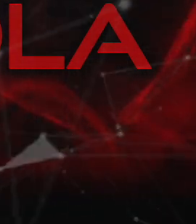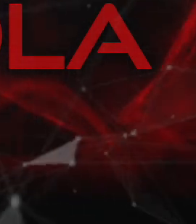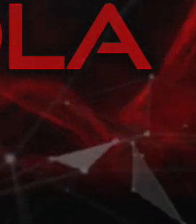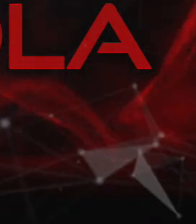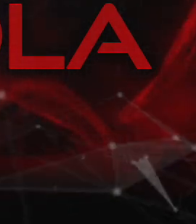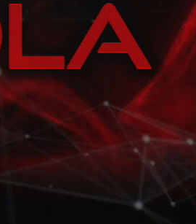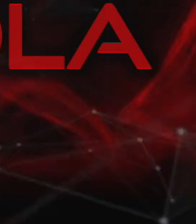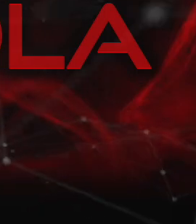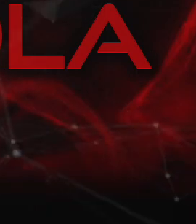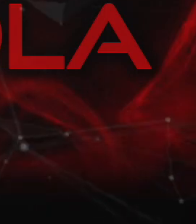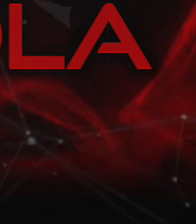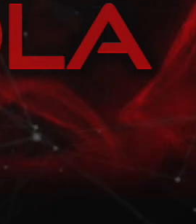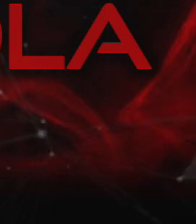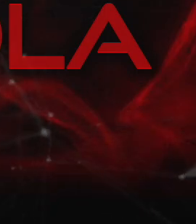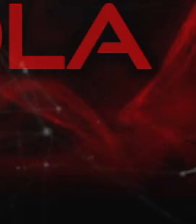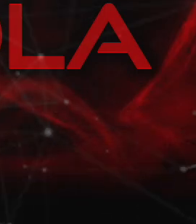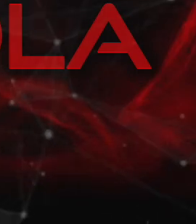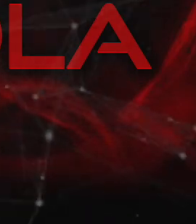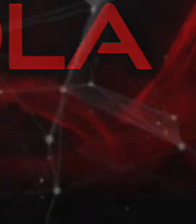nuestro canal